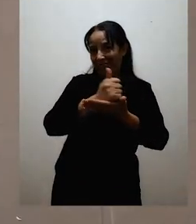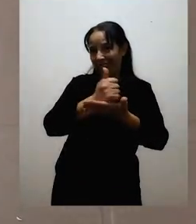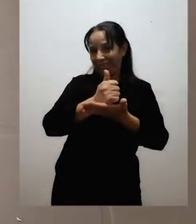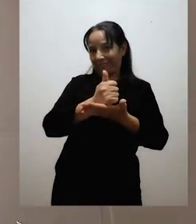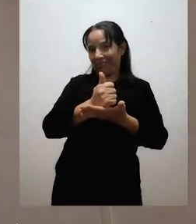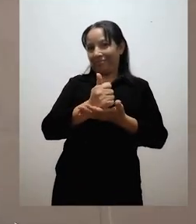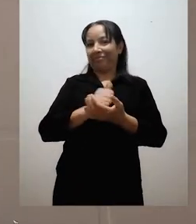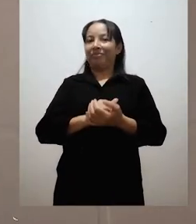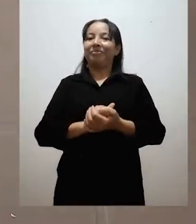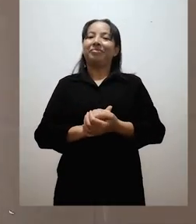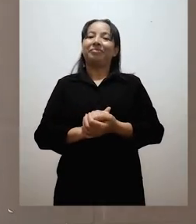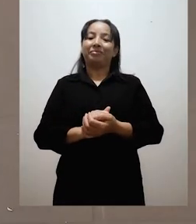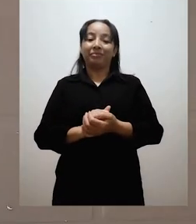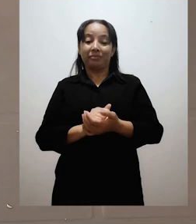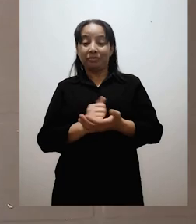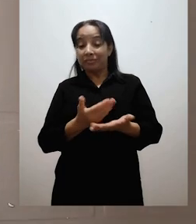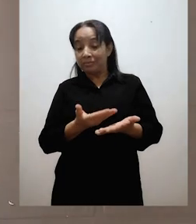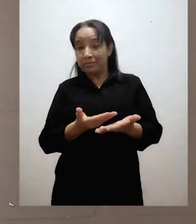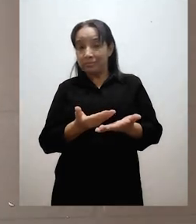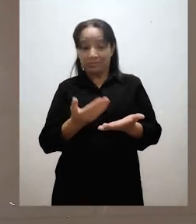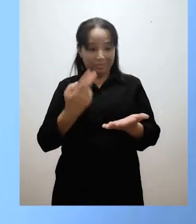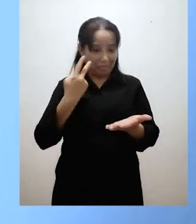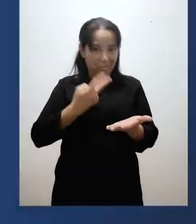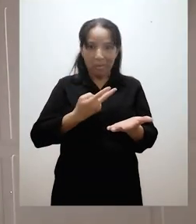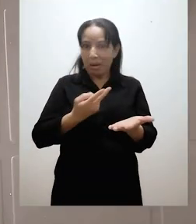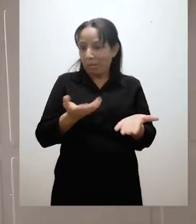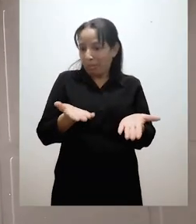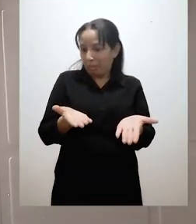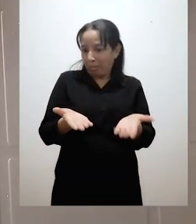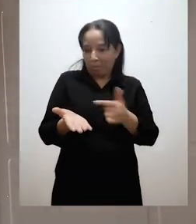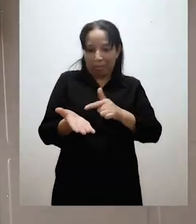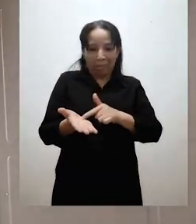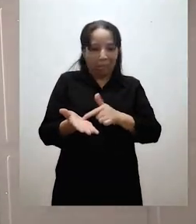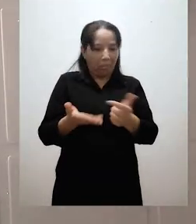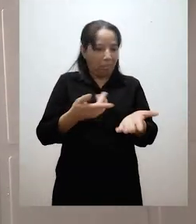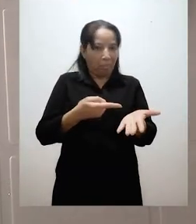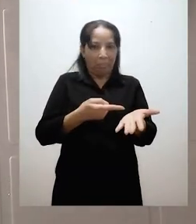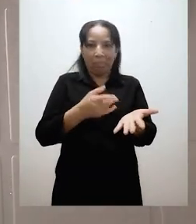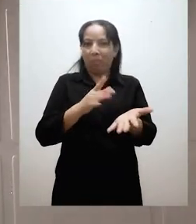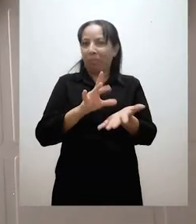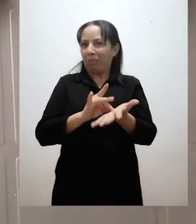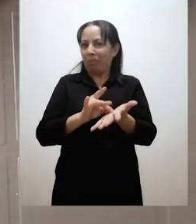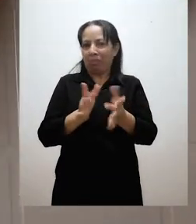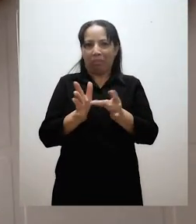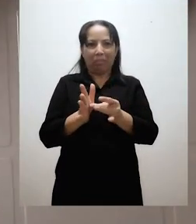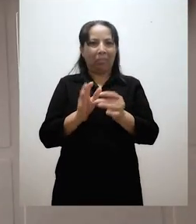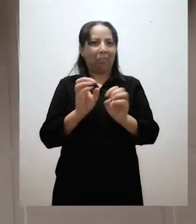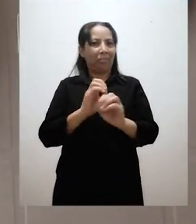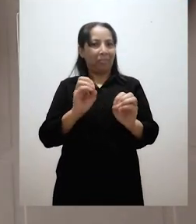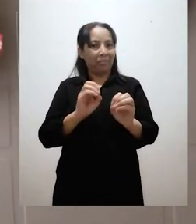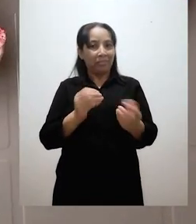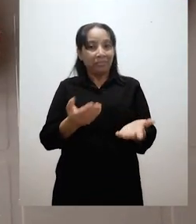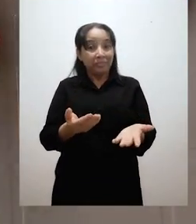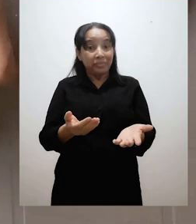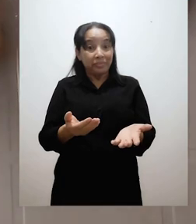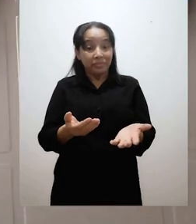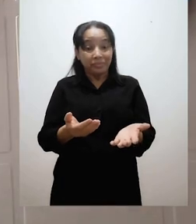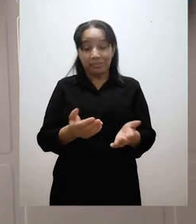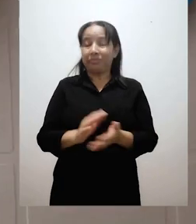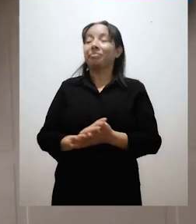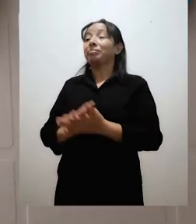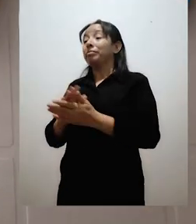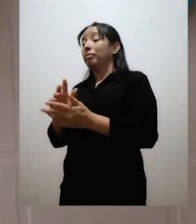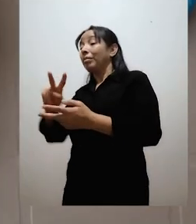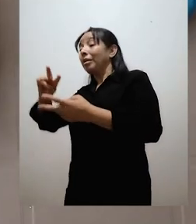fijamos también, no se nos pega en nuestra mano. También tenemos los de degradación lenta. En la